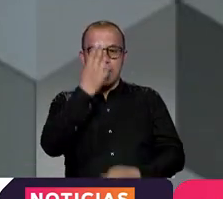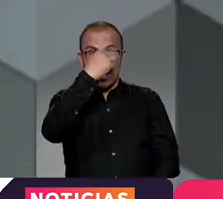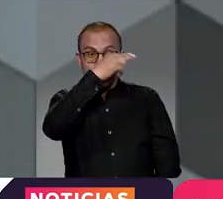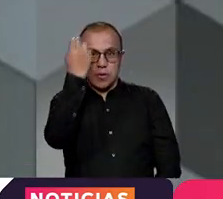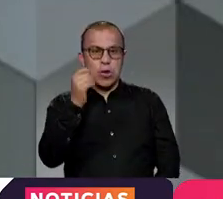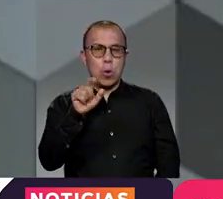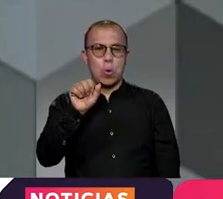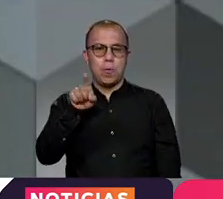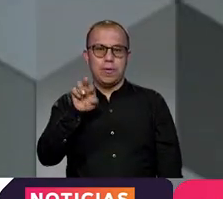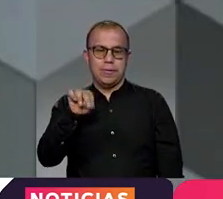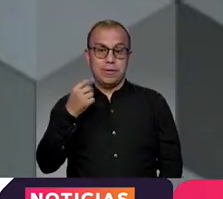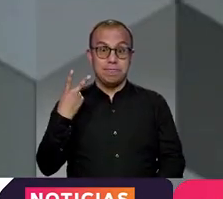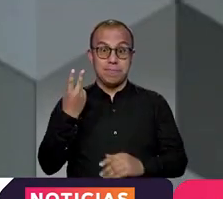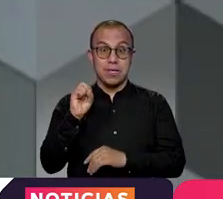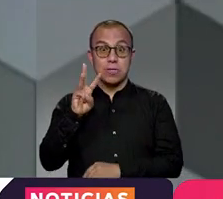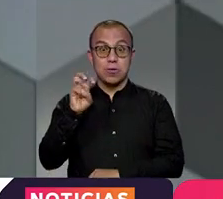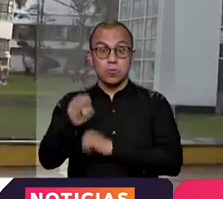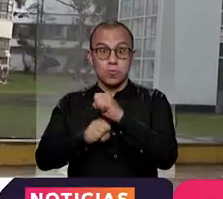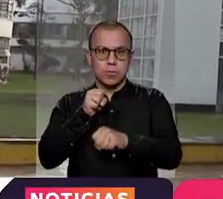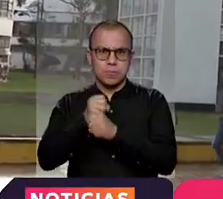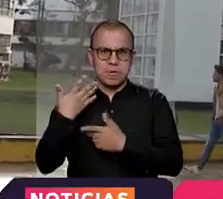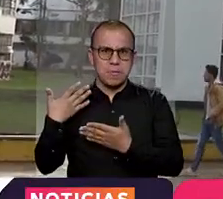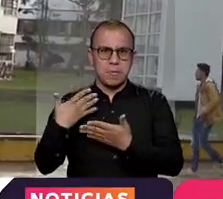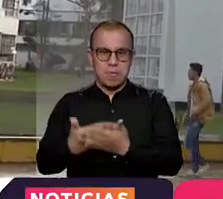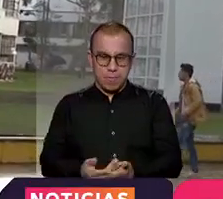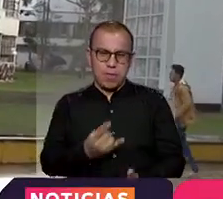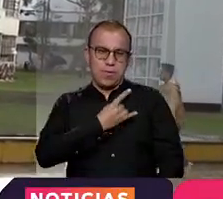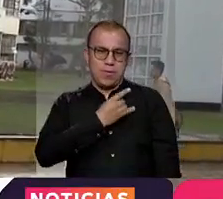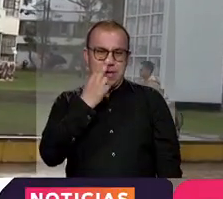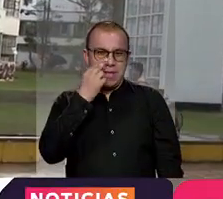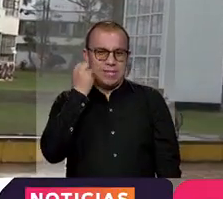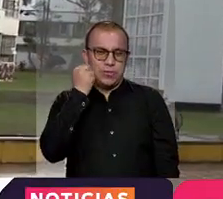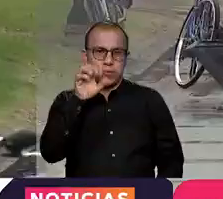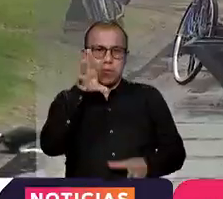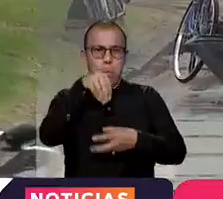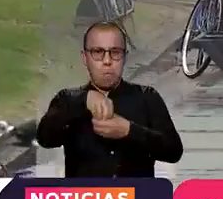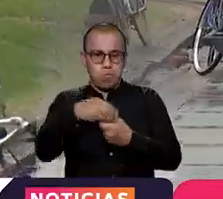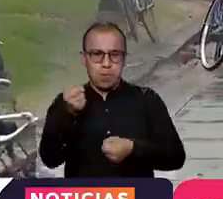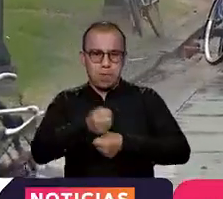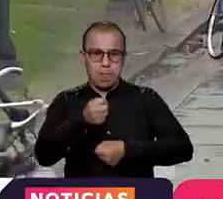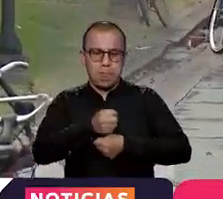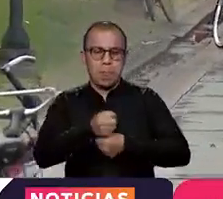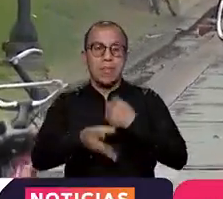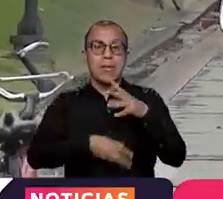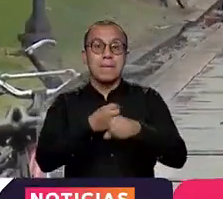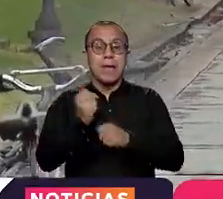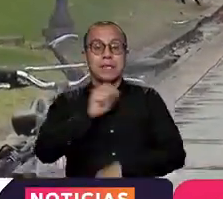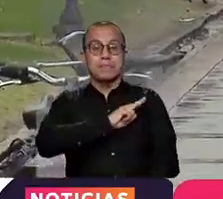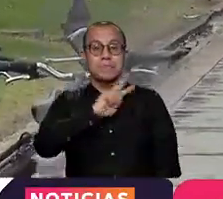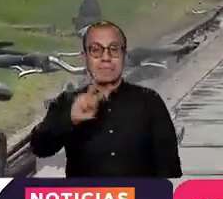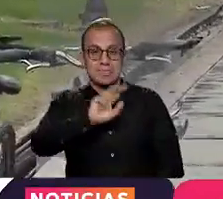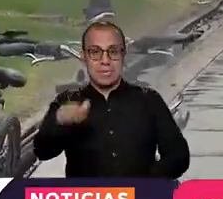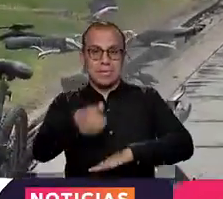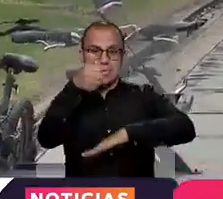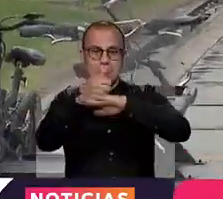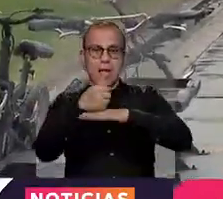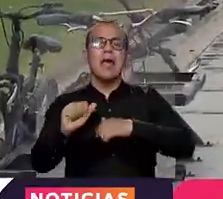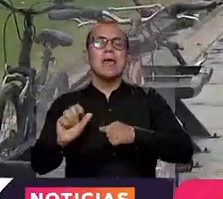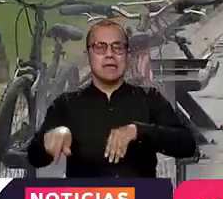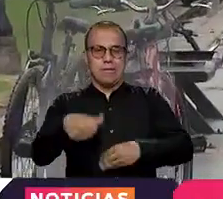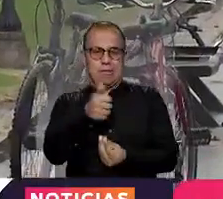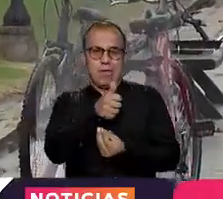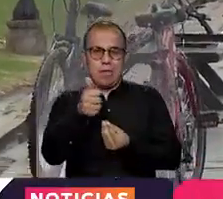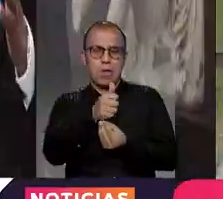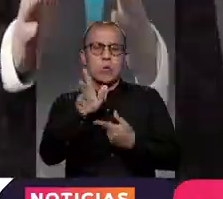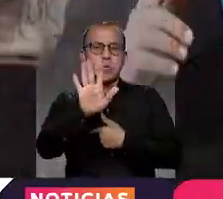Lobaina. Lleva más de 28 años como docente en la Universidad Nacional de Colombia, donde además fue vicerector general y decano de la Facultad de